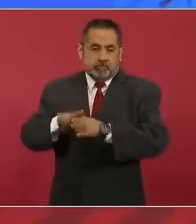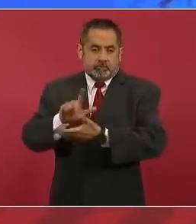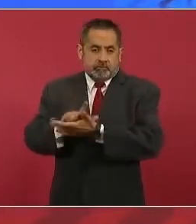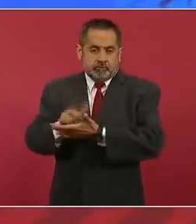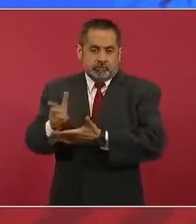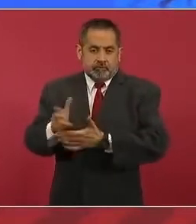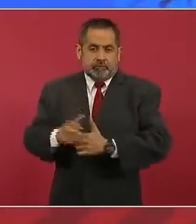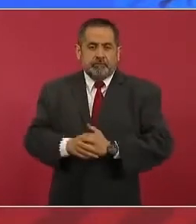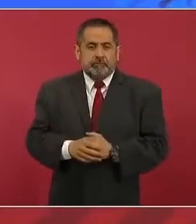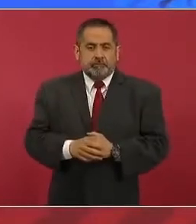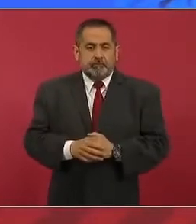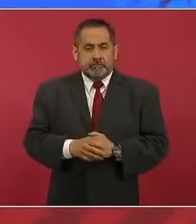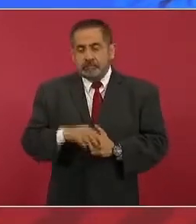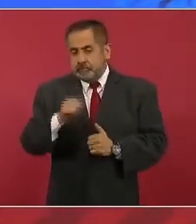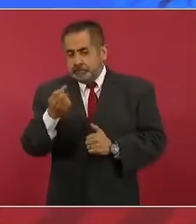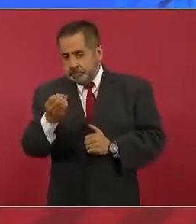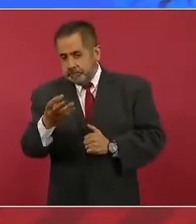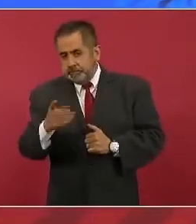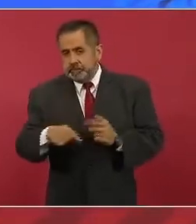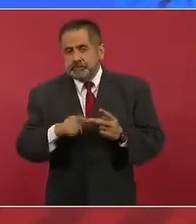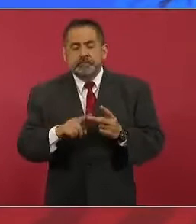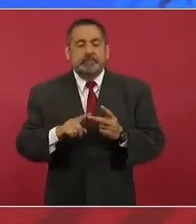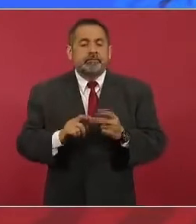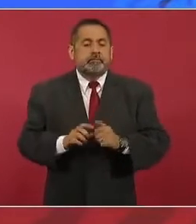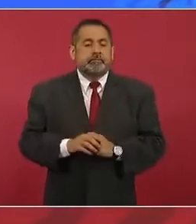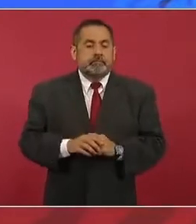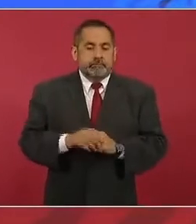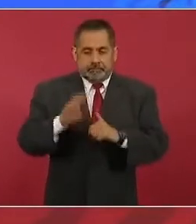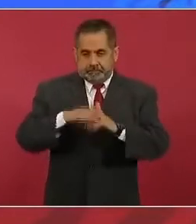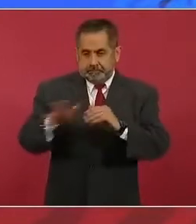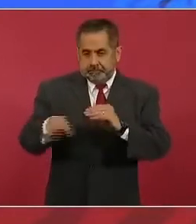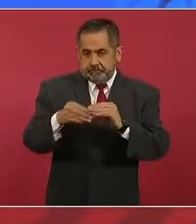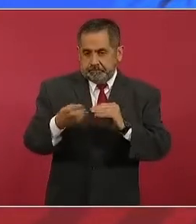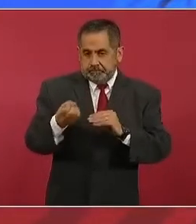otro dato tradicional